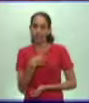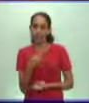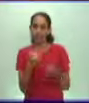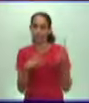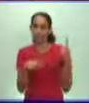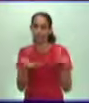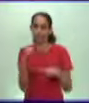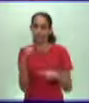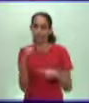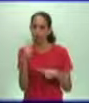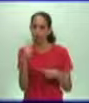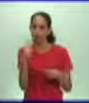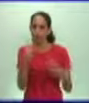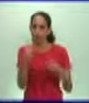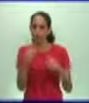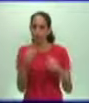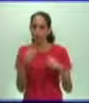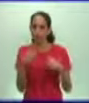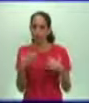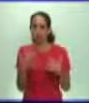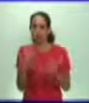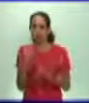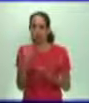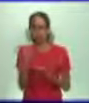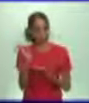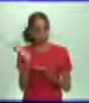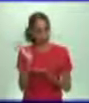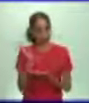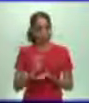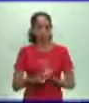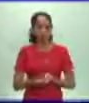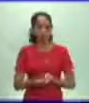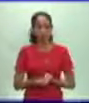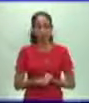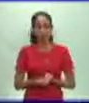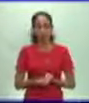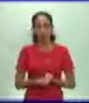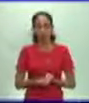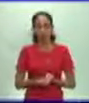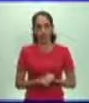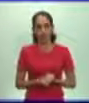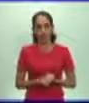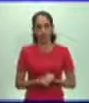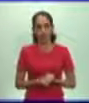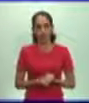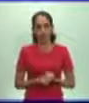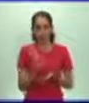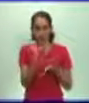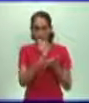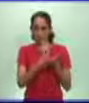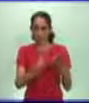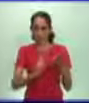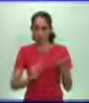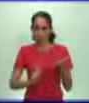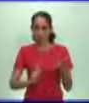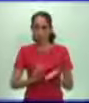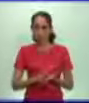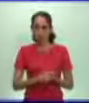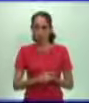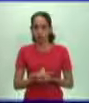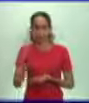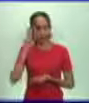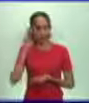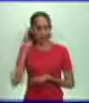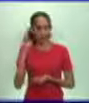demandas o exigencias esas que ustedes ven ahí en pantalla. Y que es importante que vayan tomando nota. Recuerdan ustedes para el